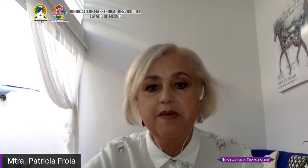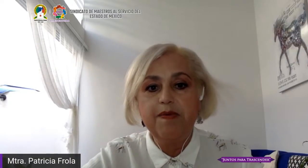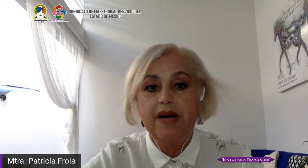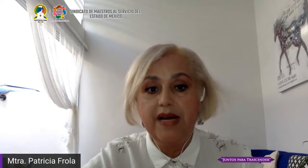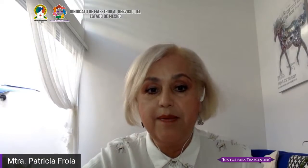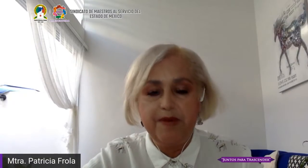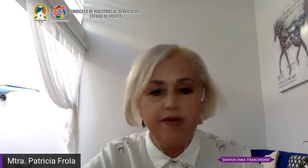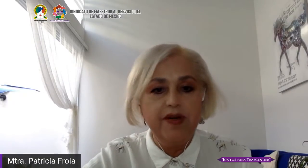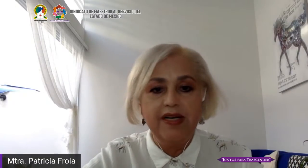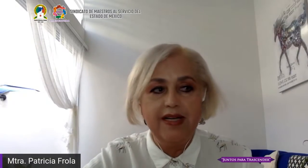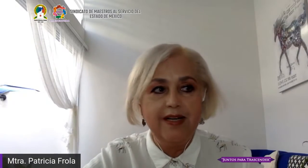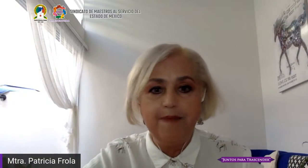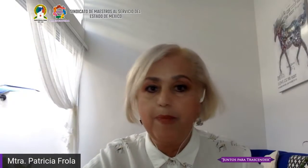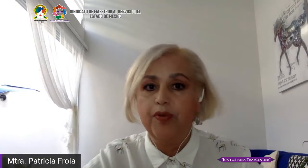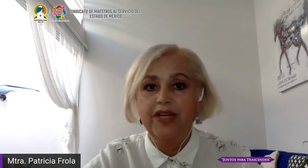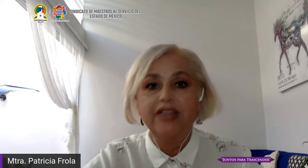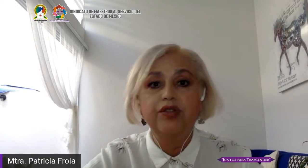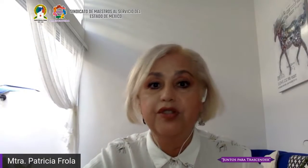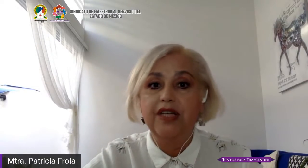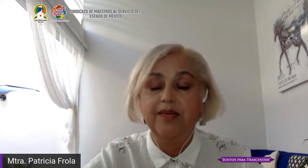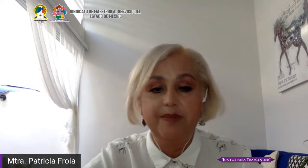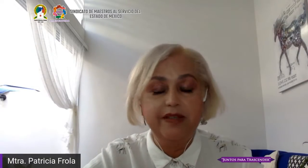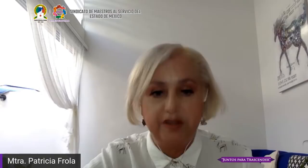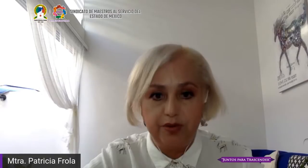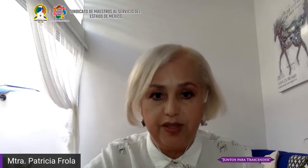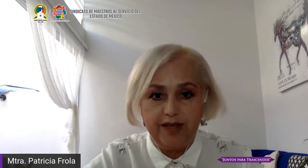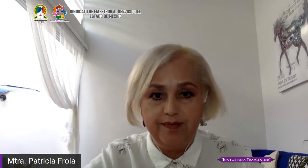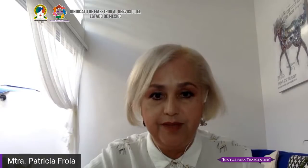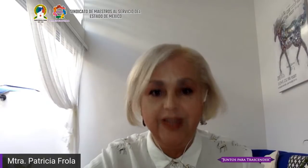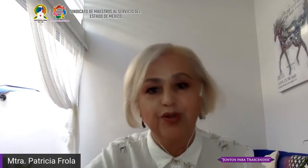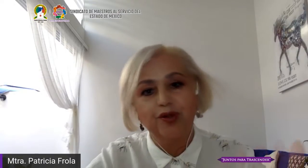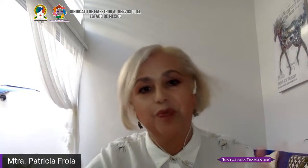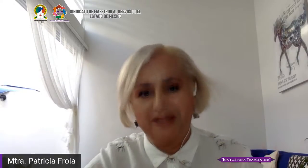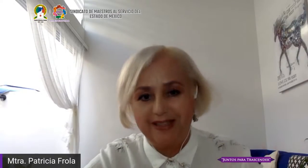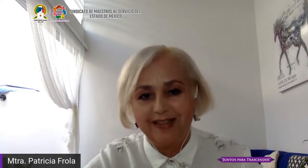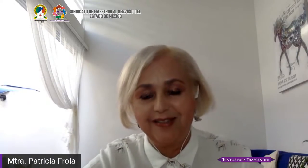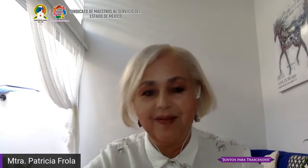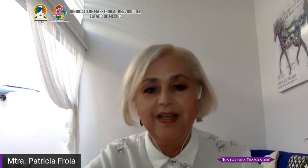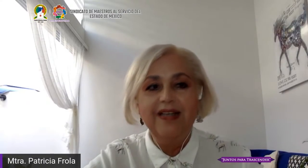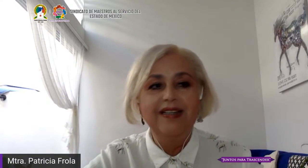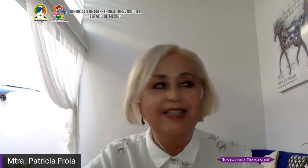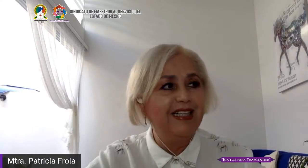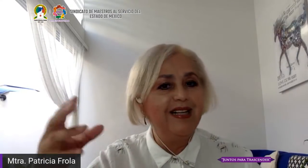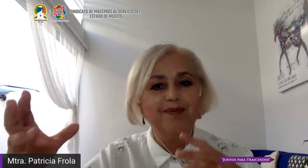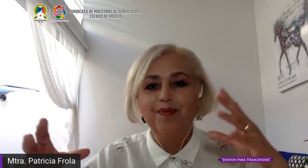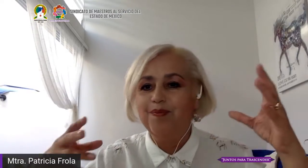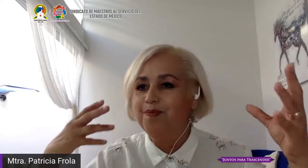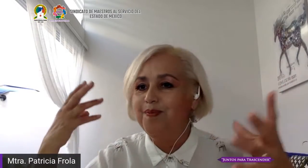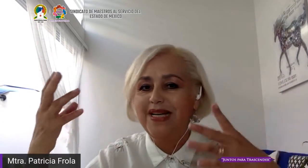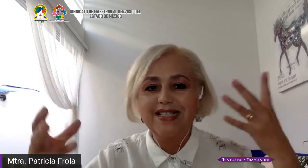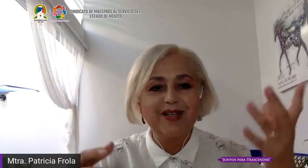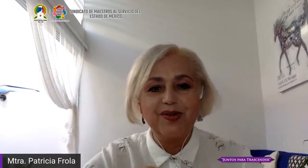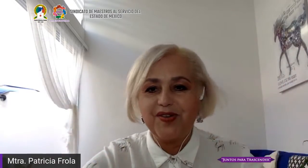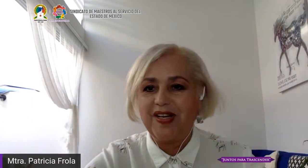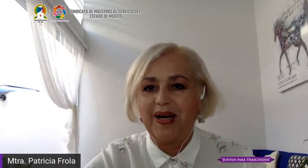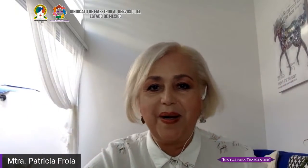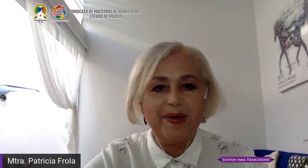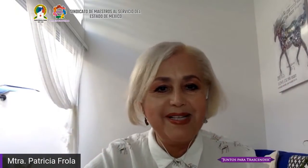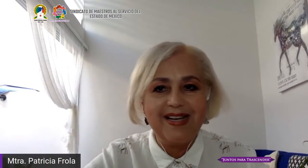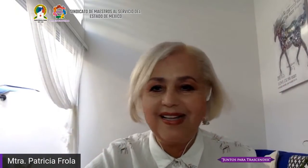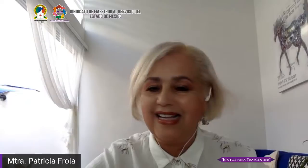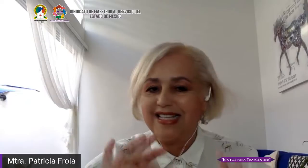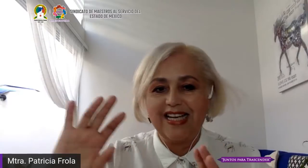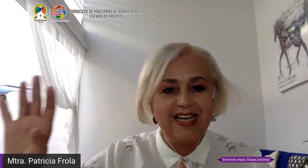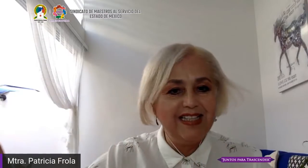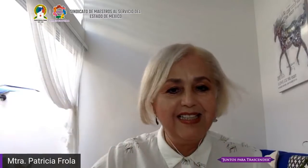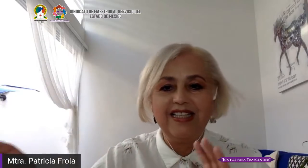sirve para, primero que nada, poner a todos en la misma sintonía, ¿sí? A todos los presentes. Que tienen miles de cosas en la